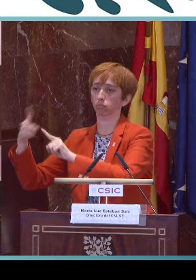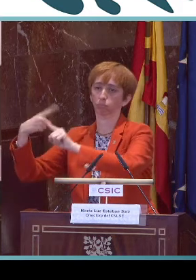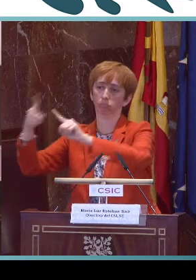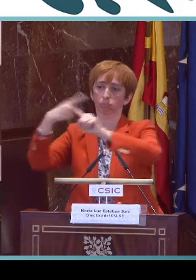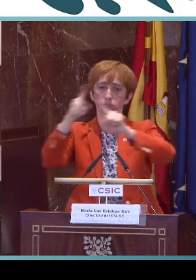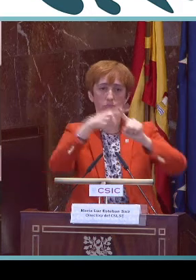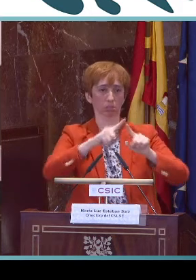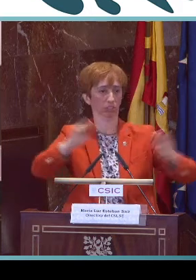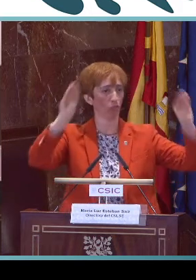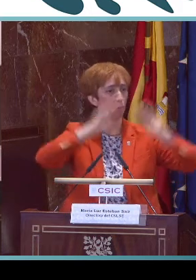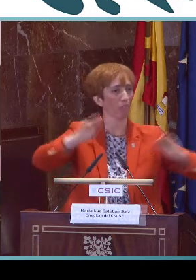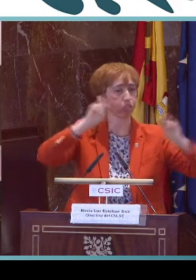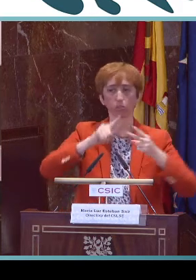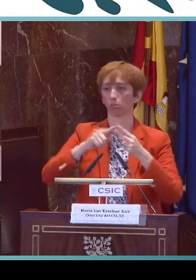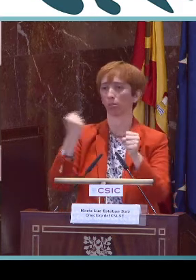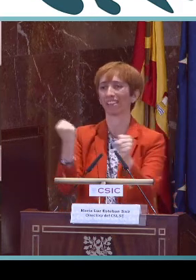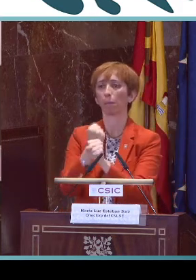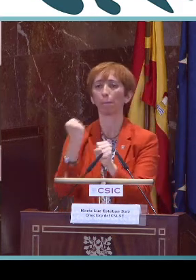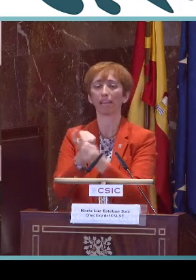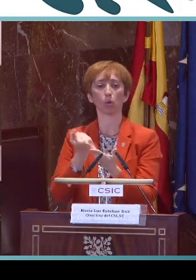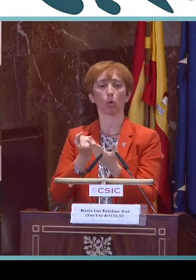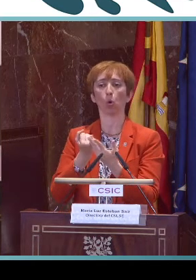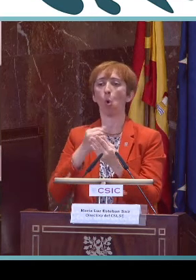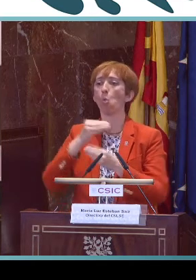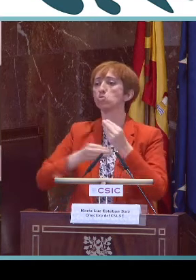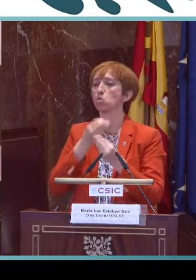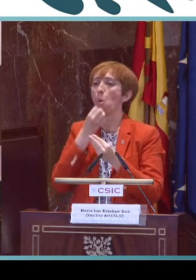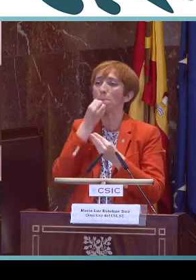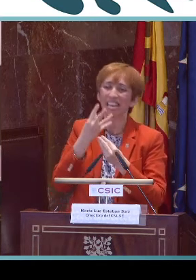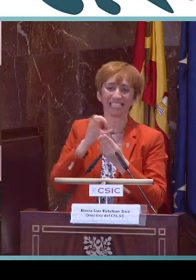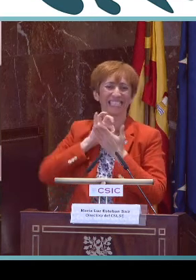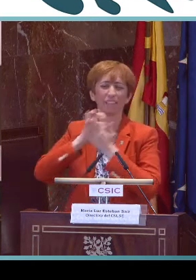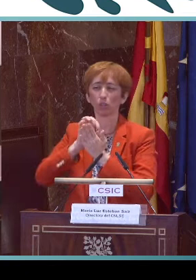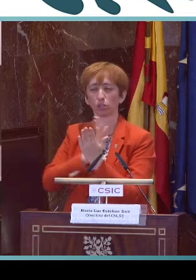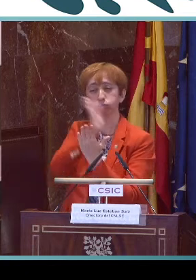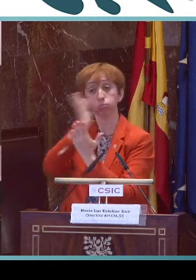en diferentes ámbitos, ya sea el formativo, el laboral,